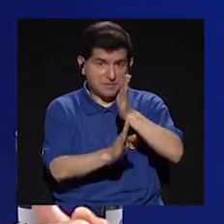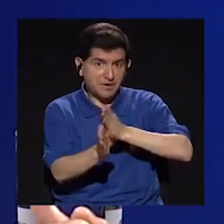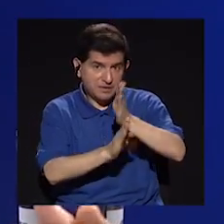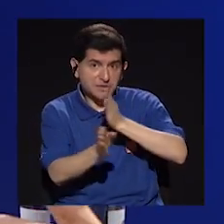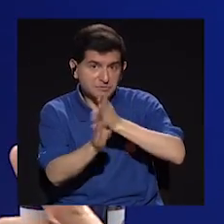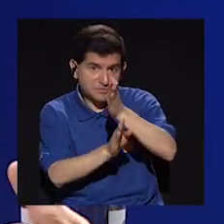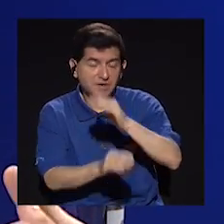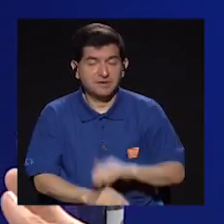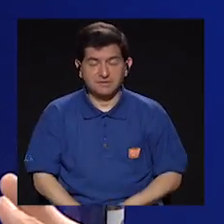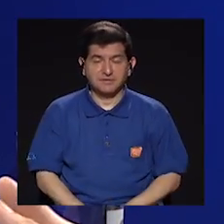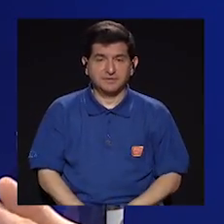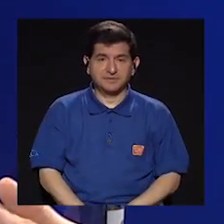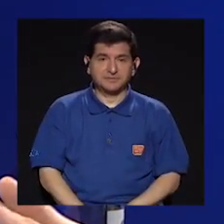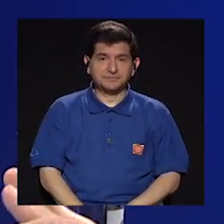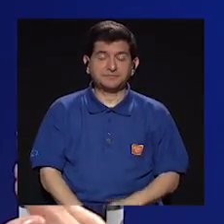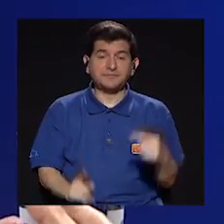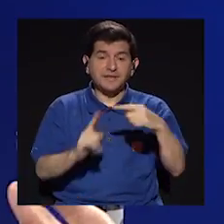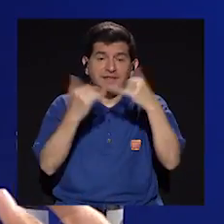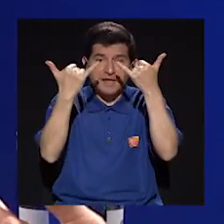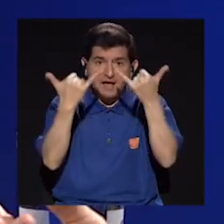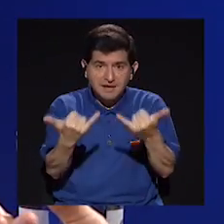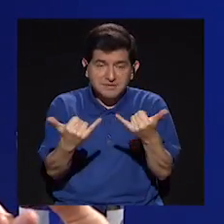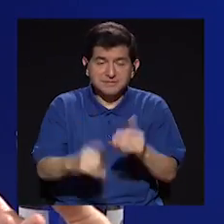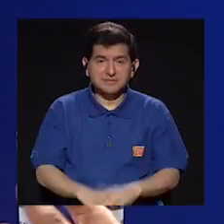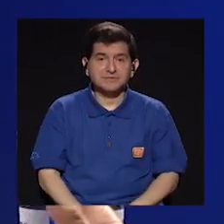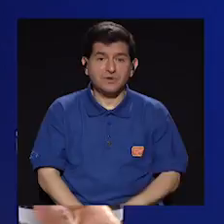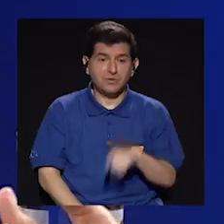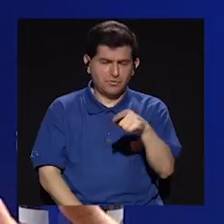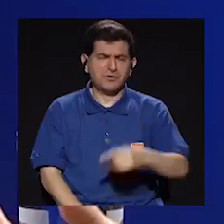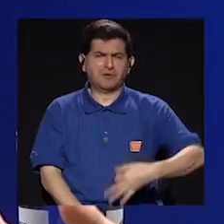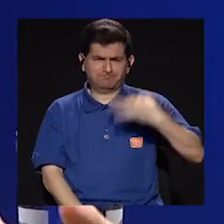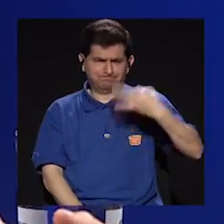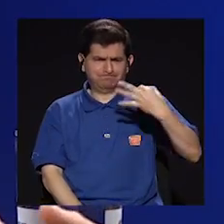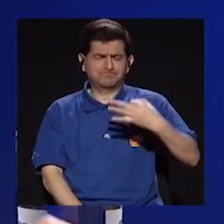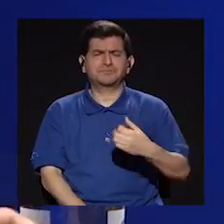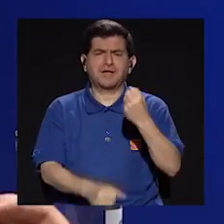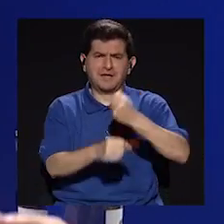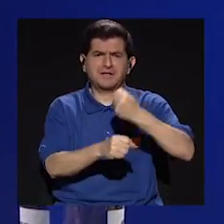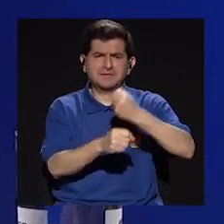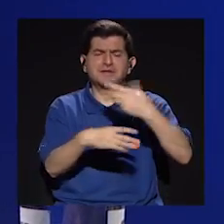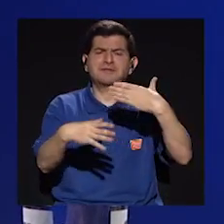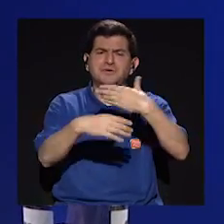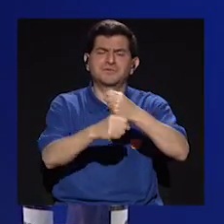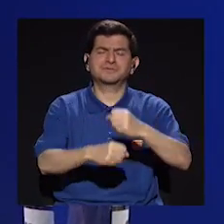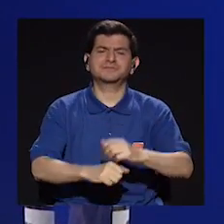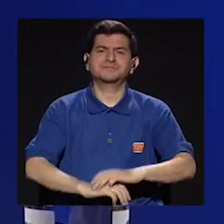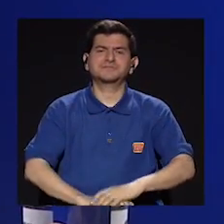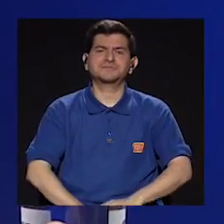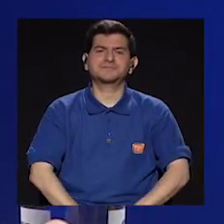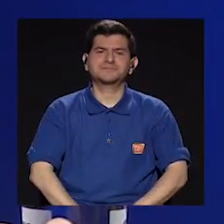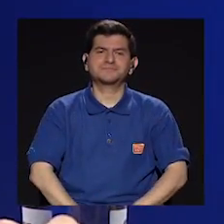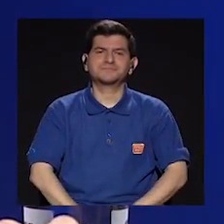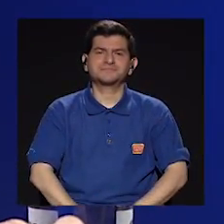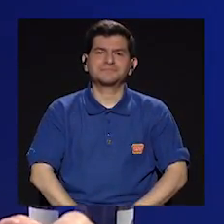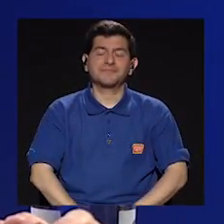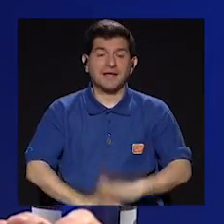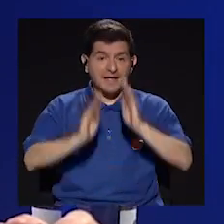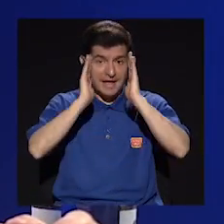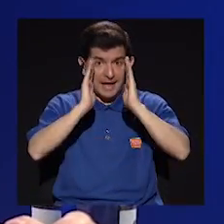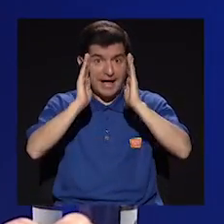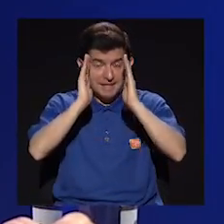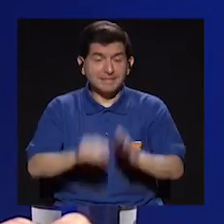tu carrera, que ha sido hasta el momento pues bastante sólida en lo que ha presentado. Así es que